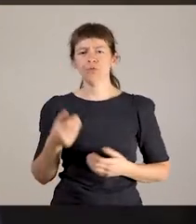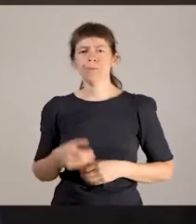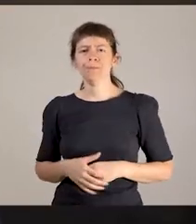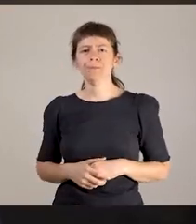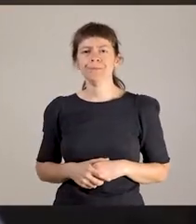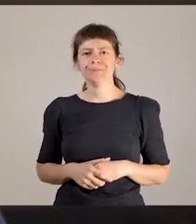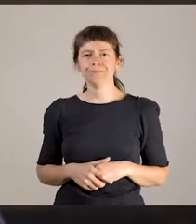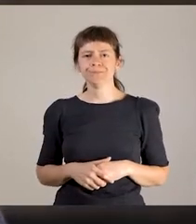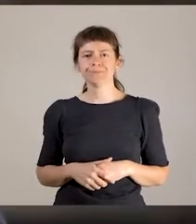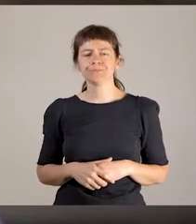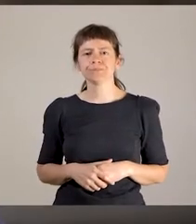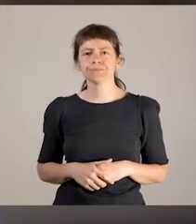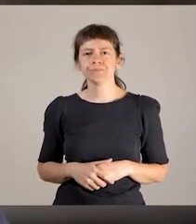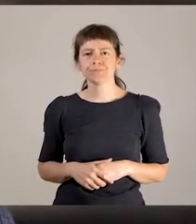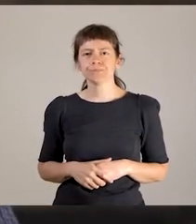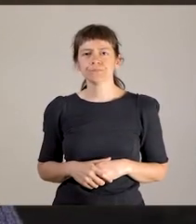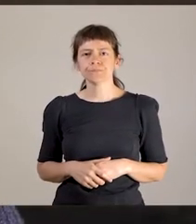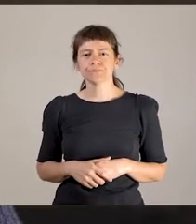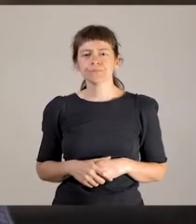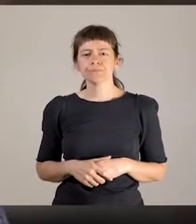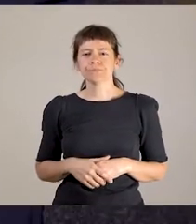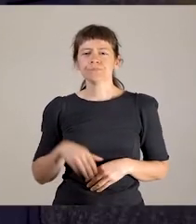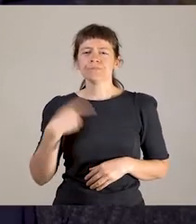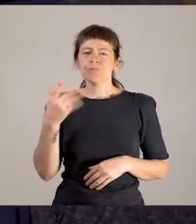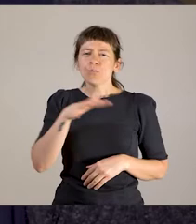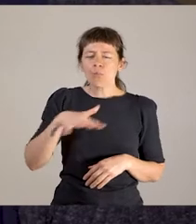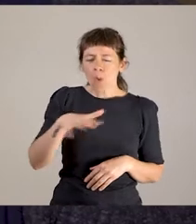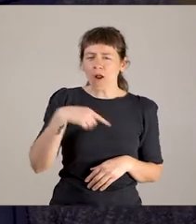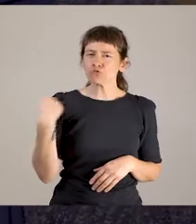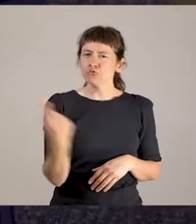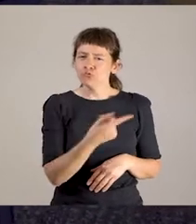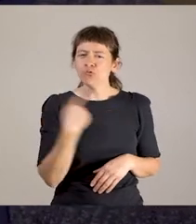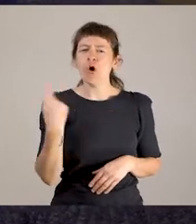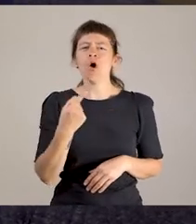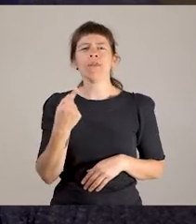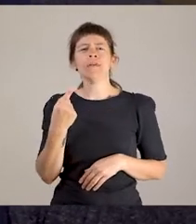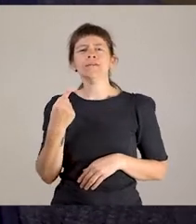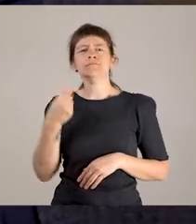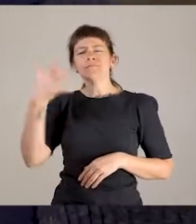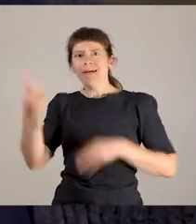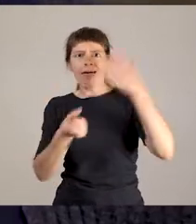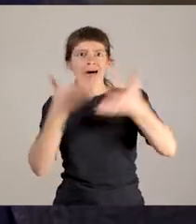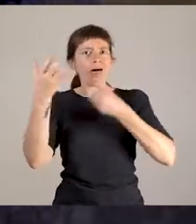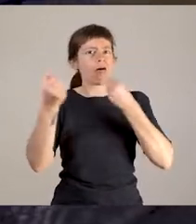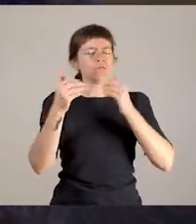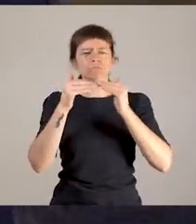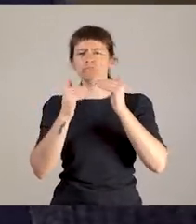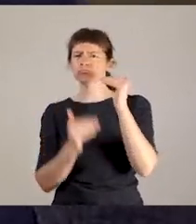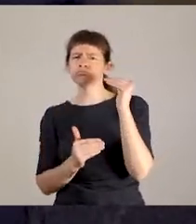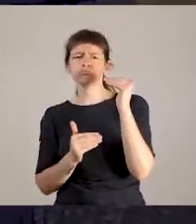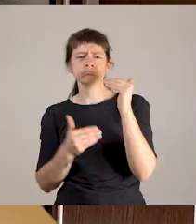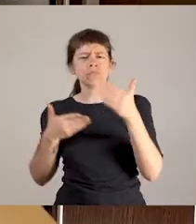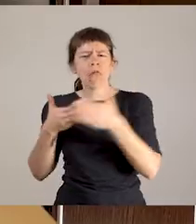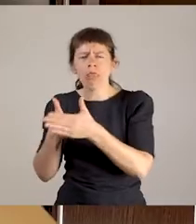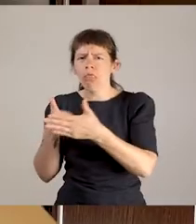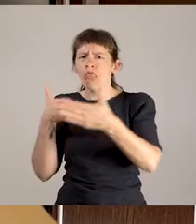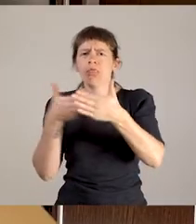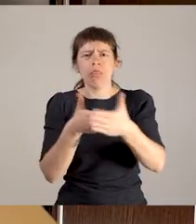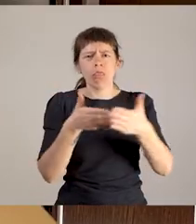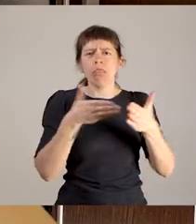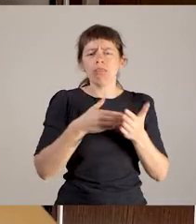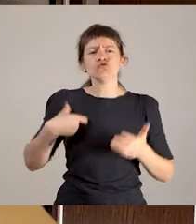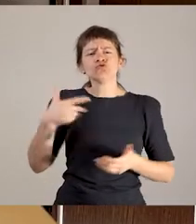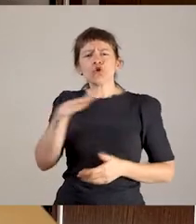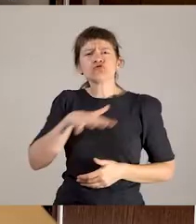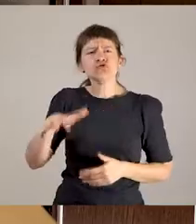Estas son poblaciones que viven en desigualdad de oportunidades y desigualdad de posiciones sociales. Hay que trabajar en los dos frentes para